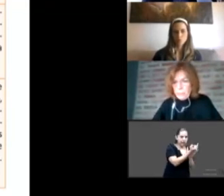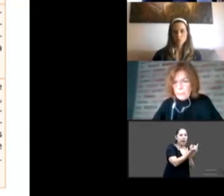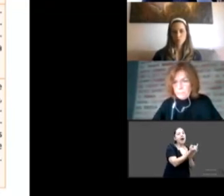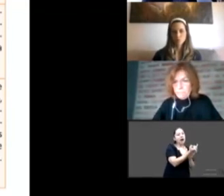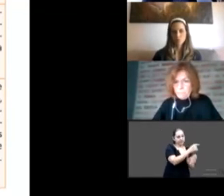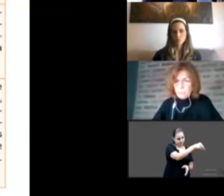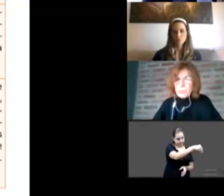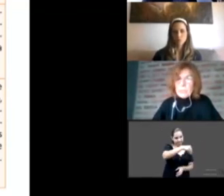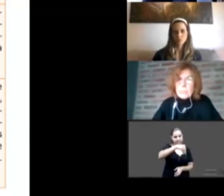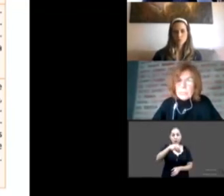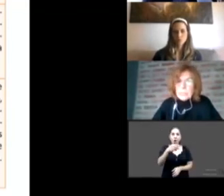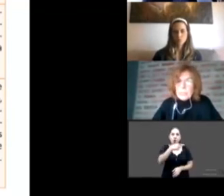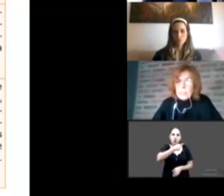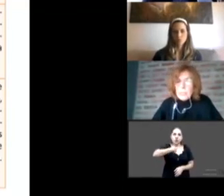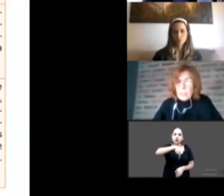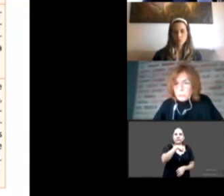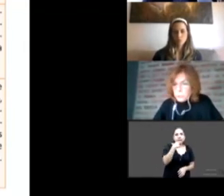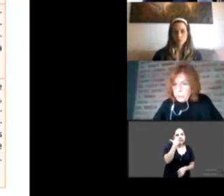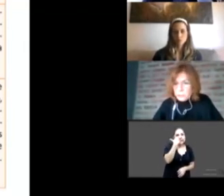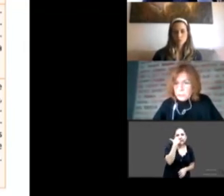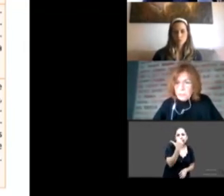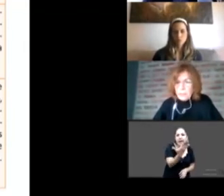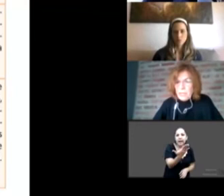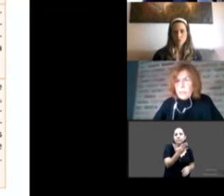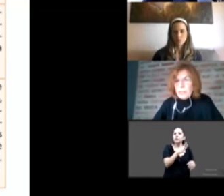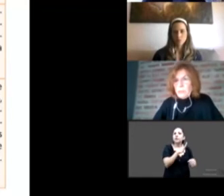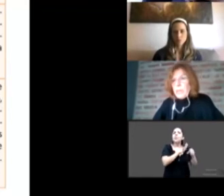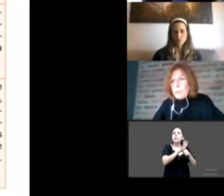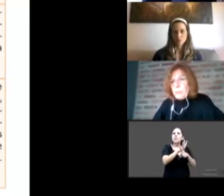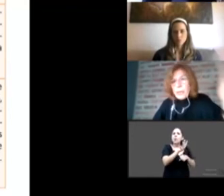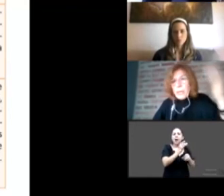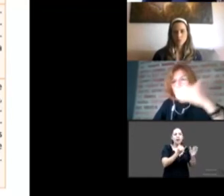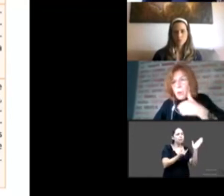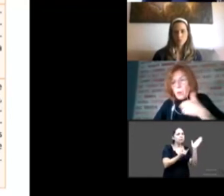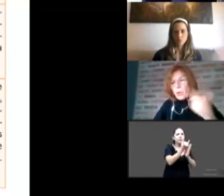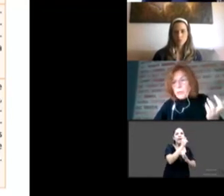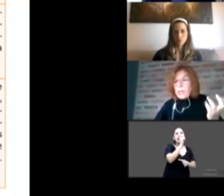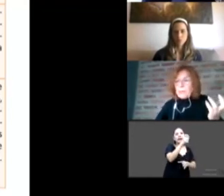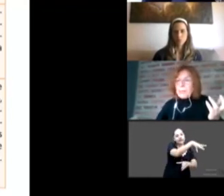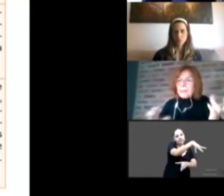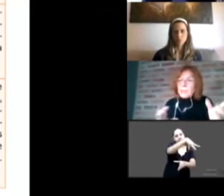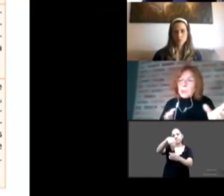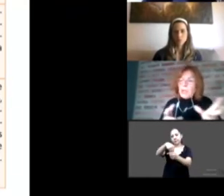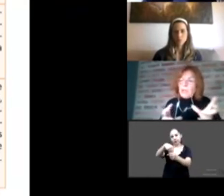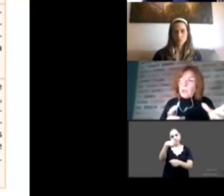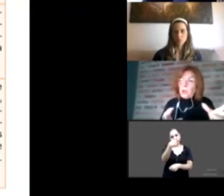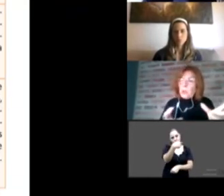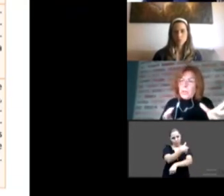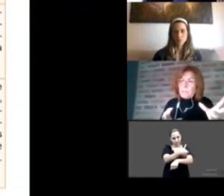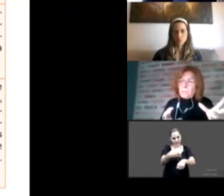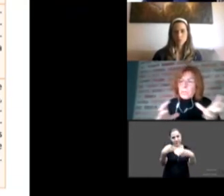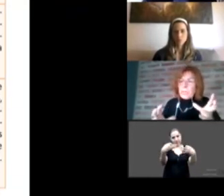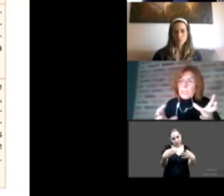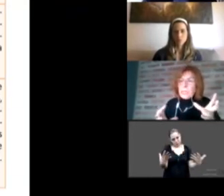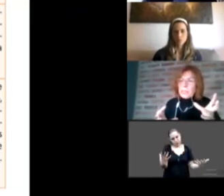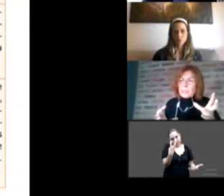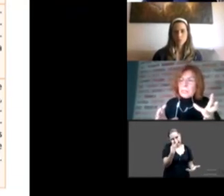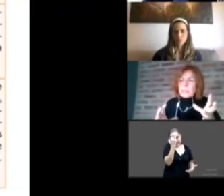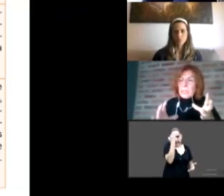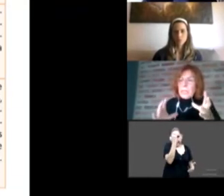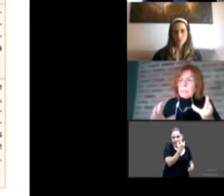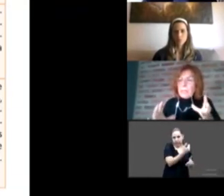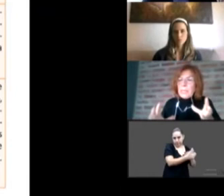familiar. En la adopción se restituye de manera definitiva. El padrinazgo rápidamente es una figura que